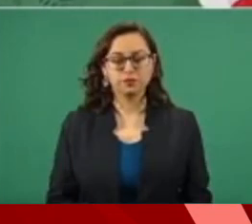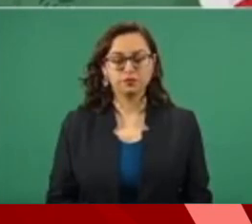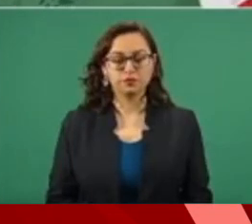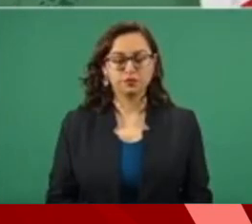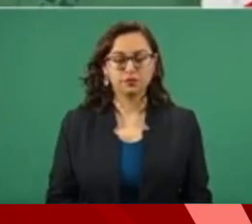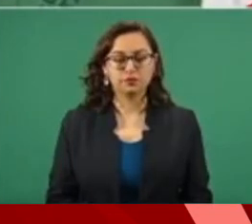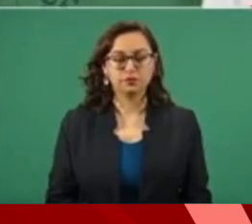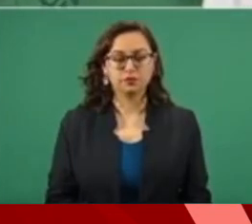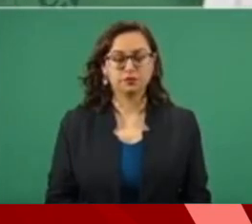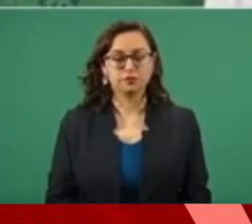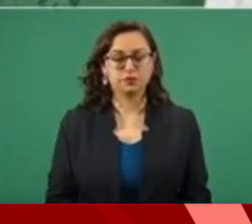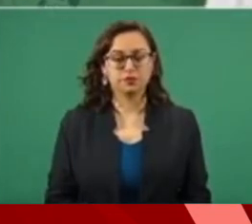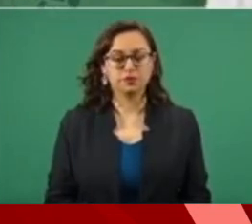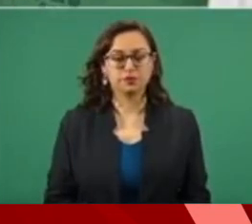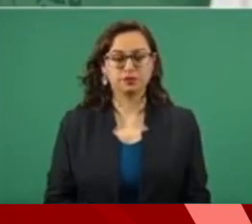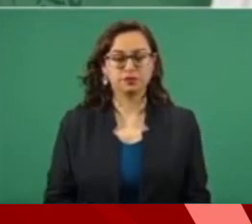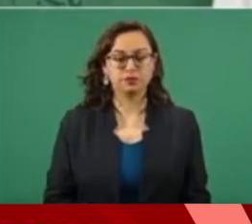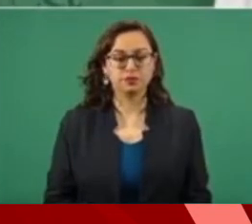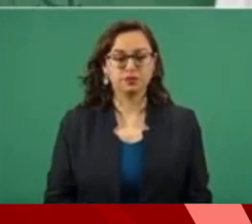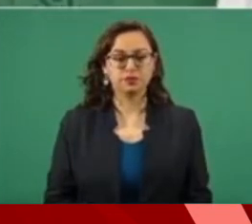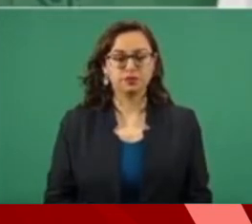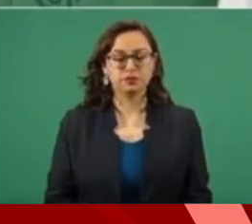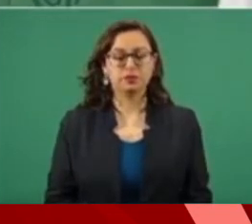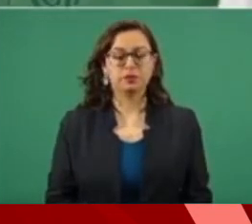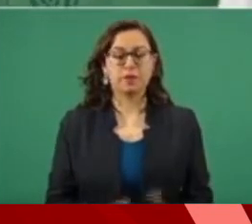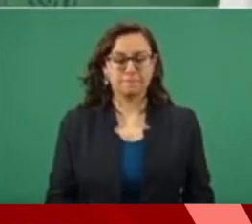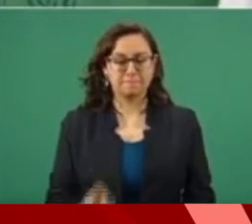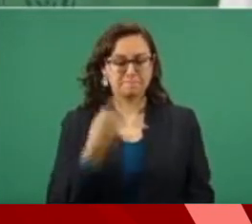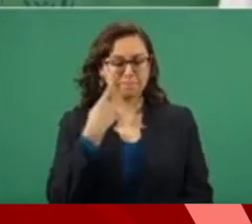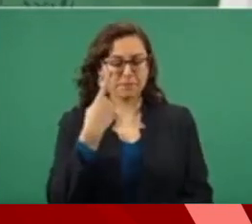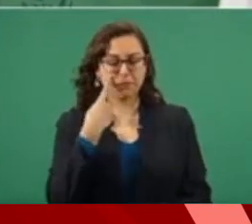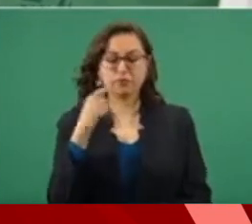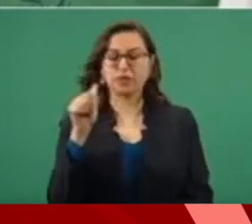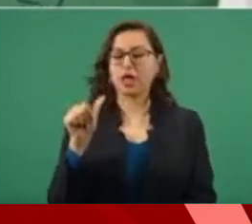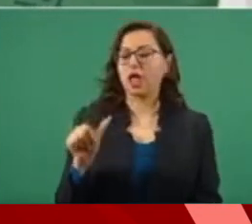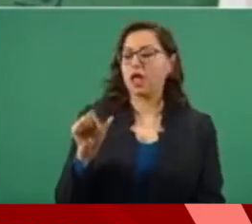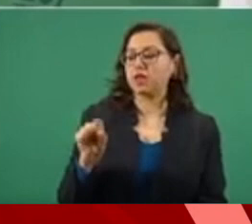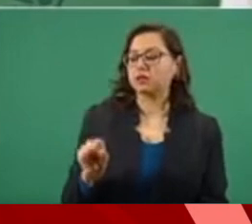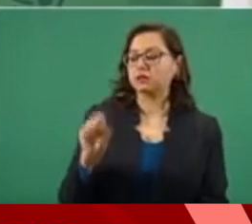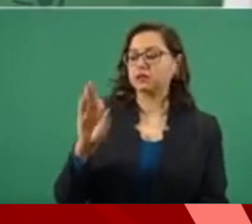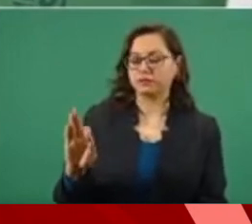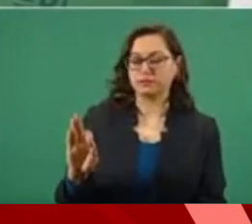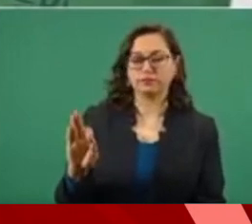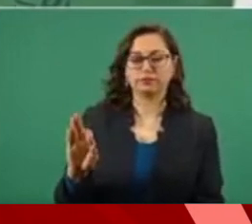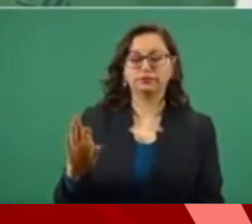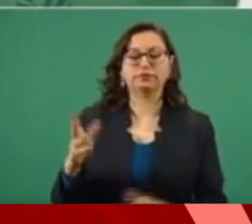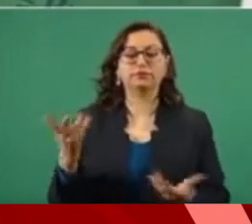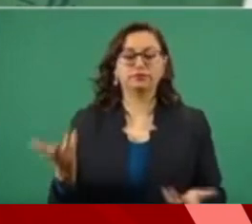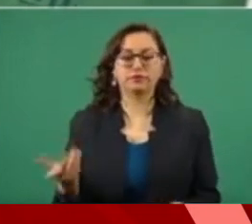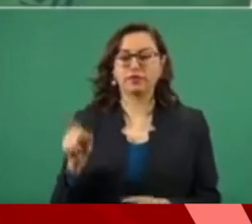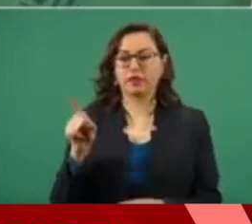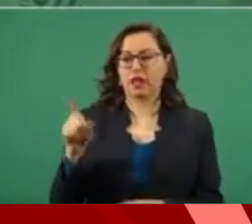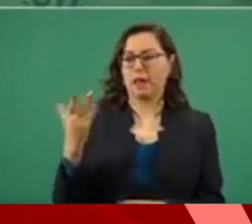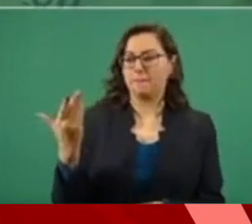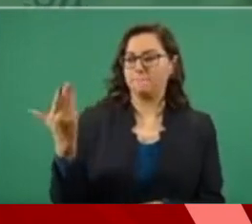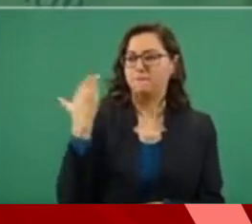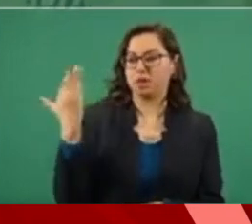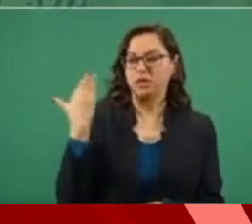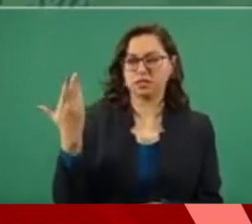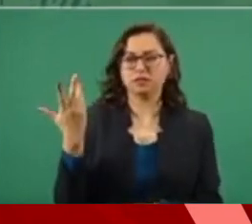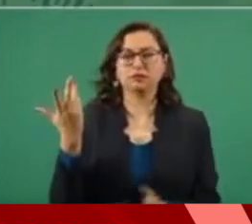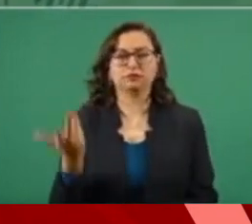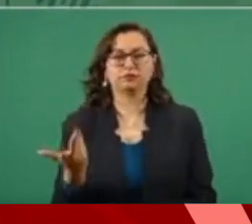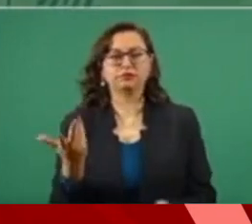La Auditoría Superior de la Federación hace unos días dio a conocer un informe